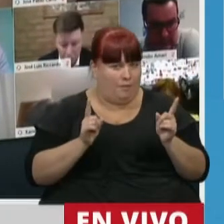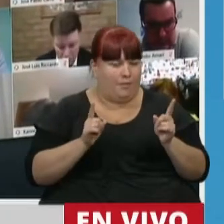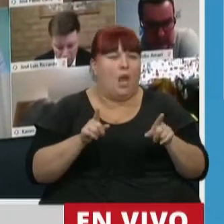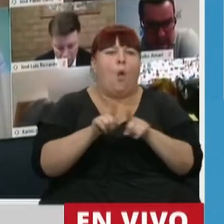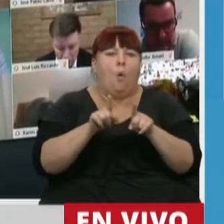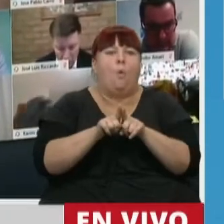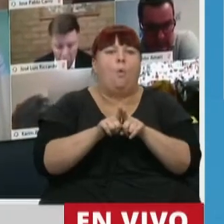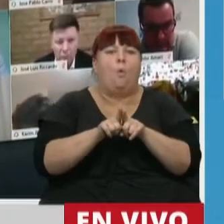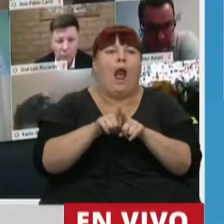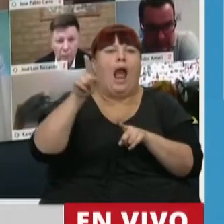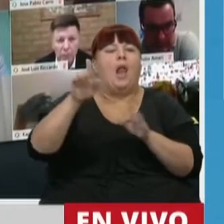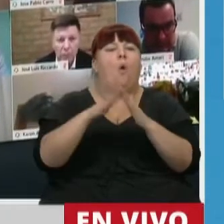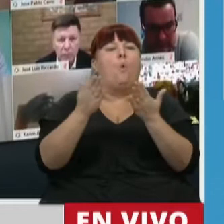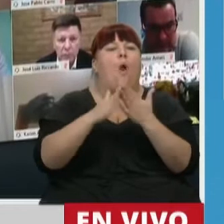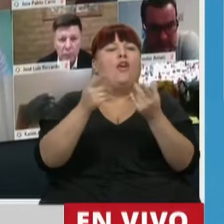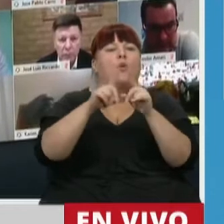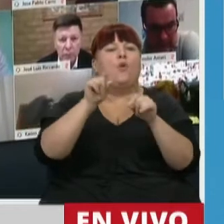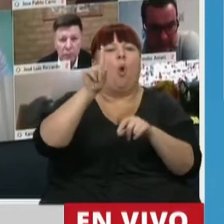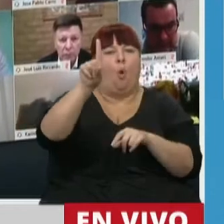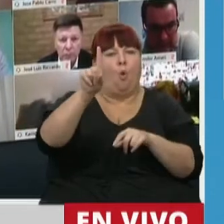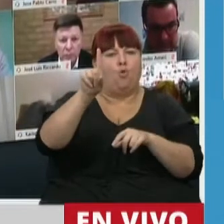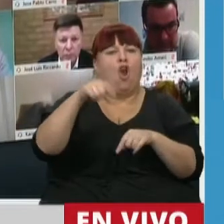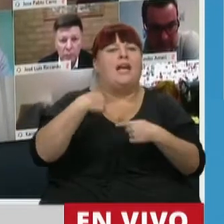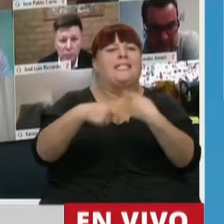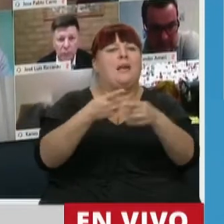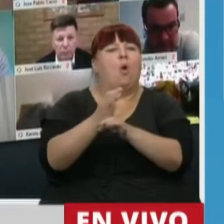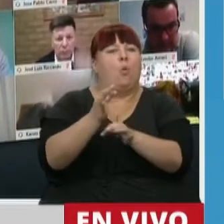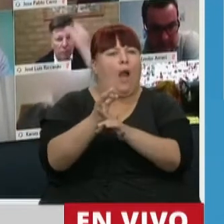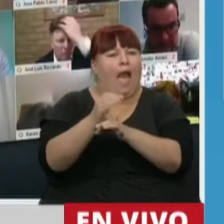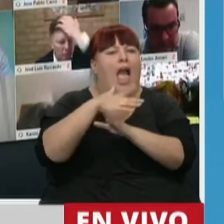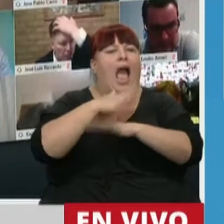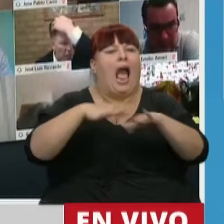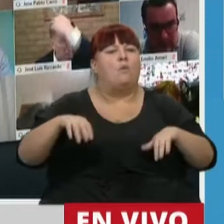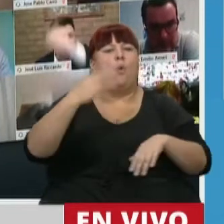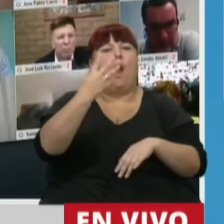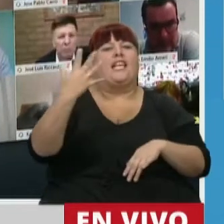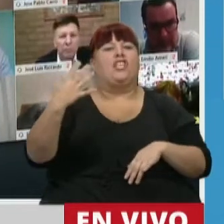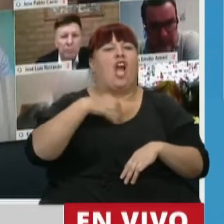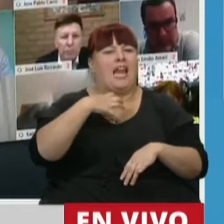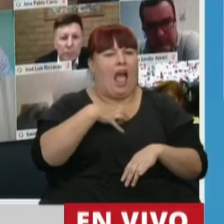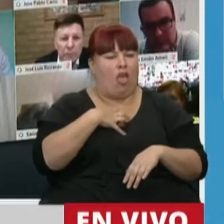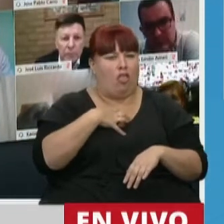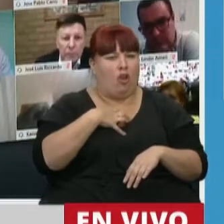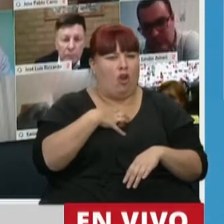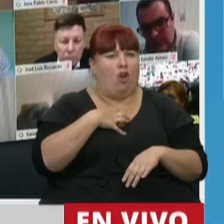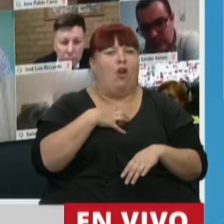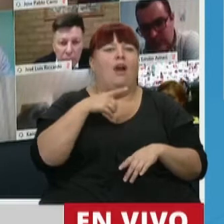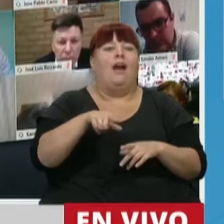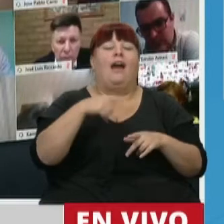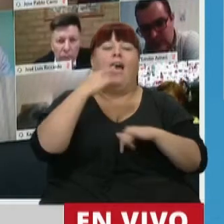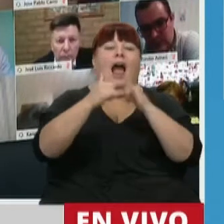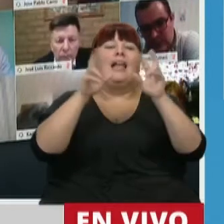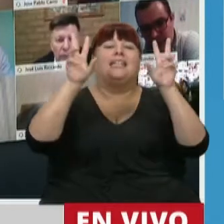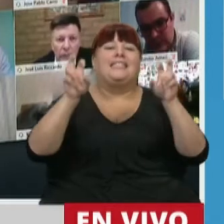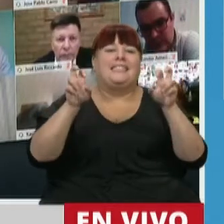como pasó en el cuadernillo número uno del Seguimos Educando para los alumnos de cuarto y quinto grado, donde al abordarse